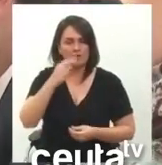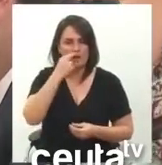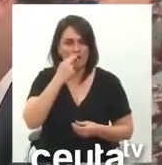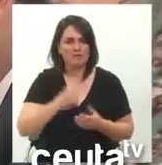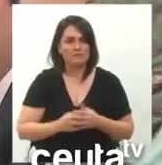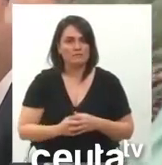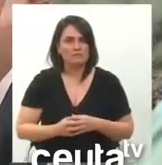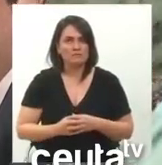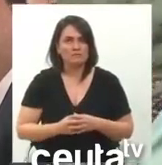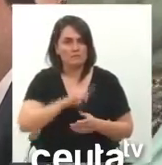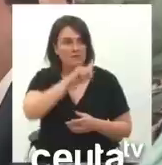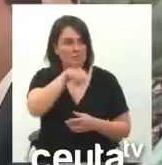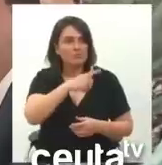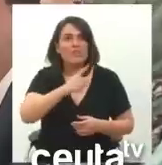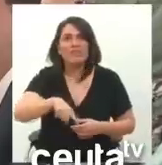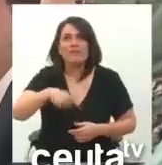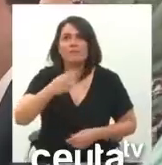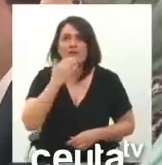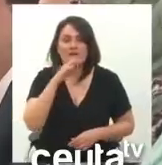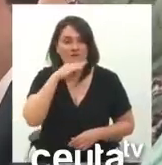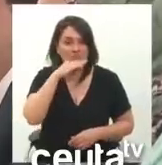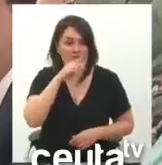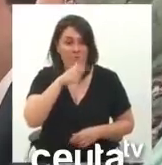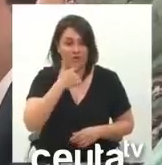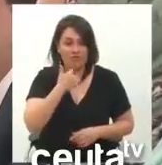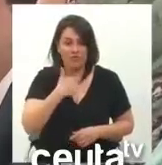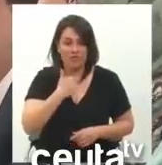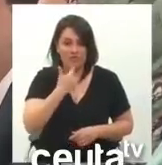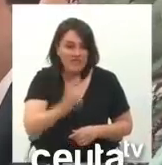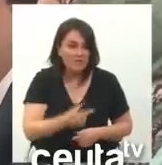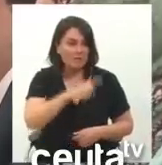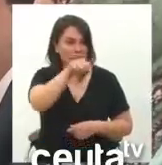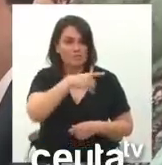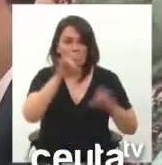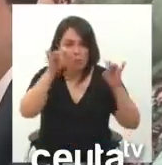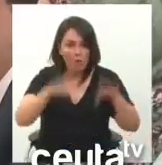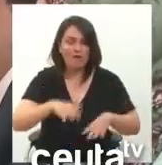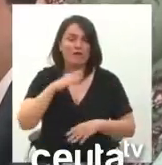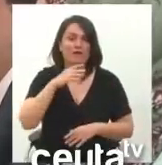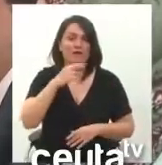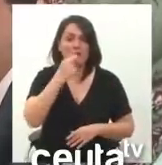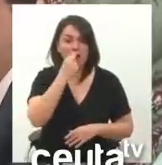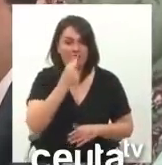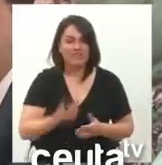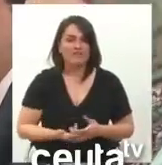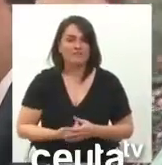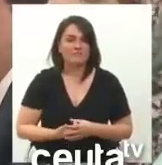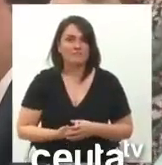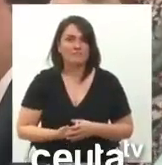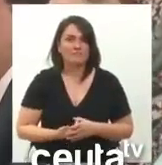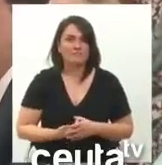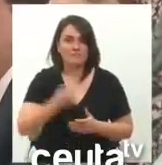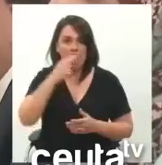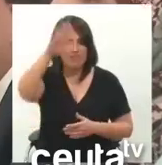Y luego ustedes se enfadan porque yo los equiparo a los nazis. Si es que escuchándoles a ustedes,